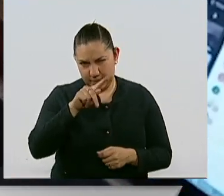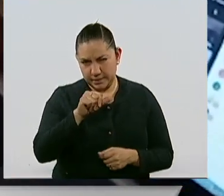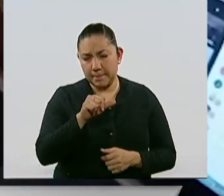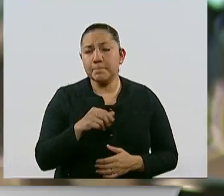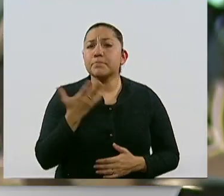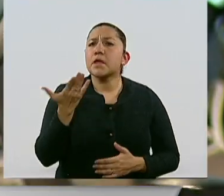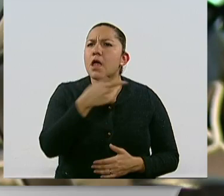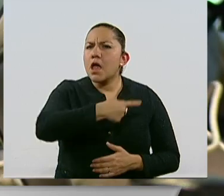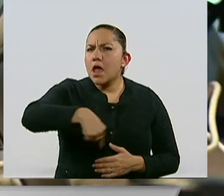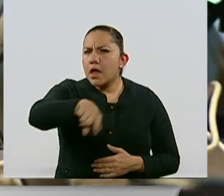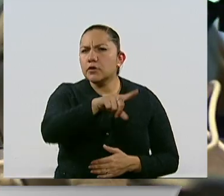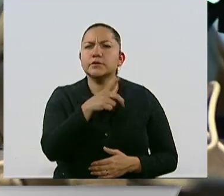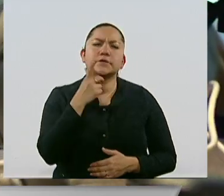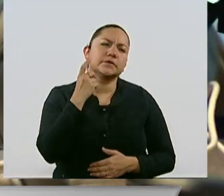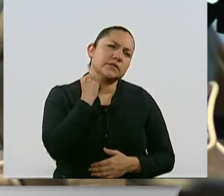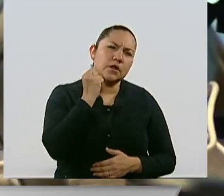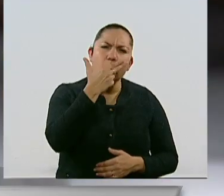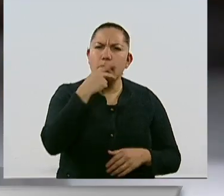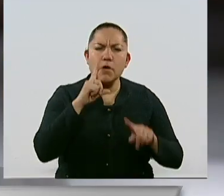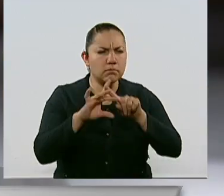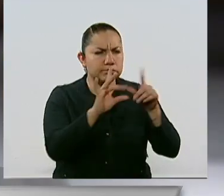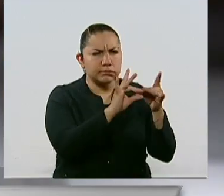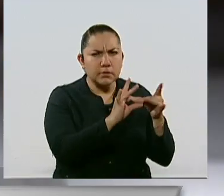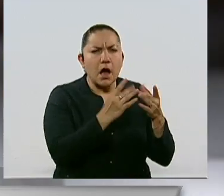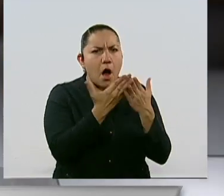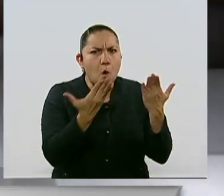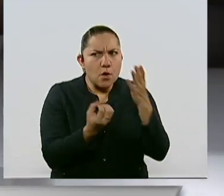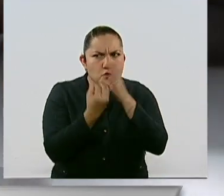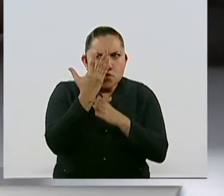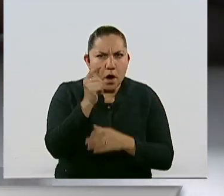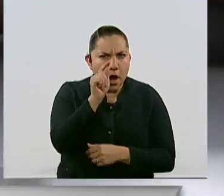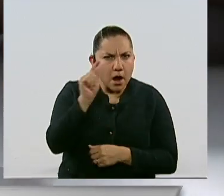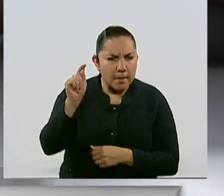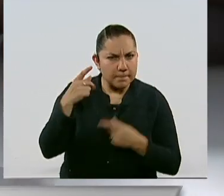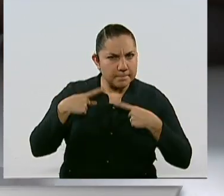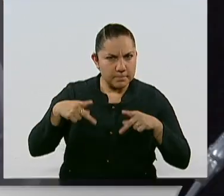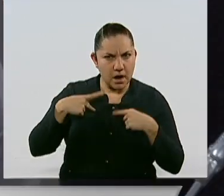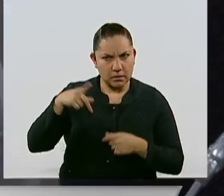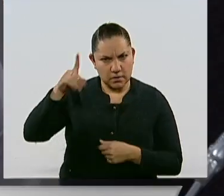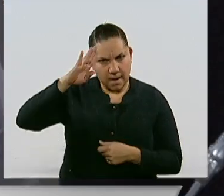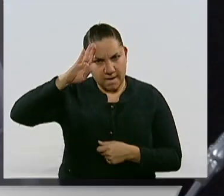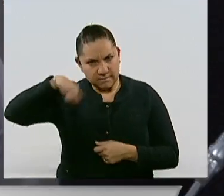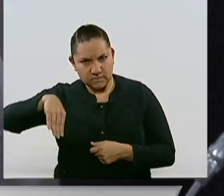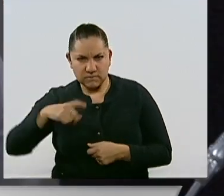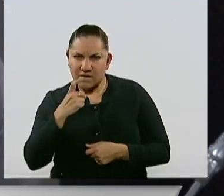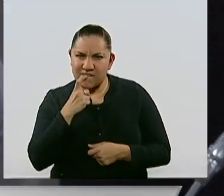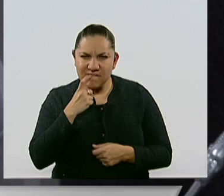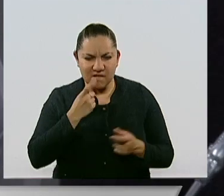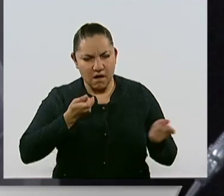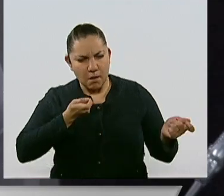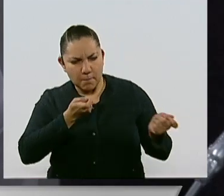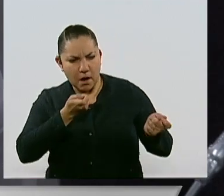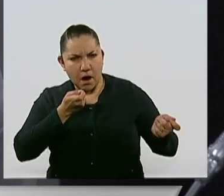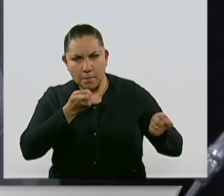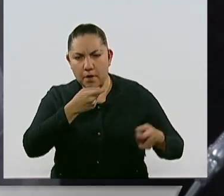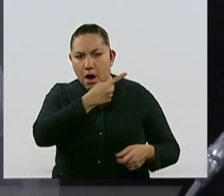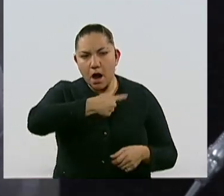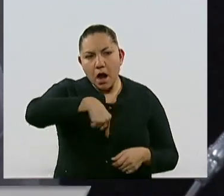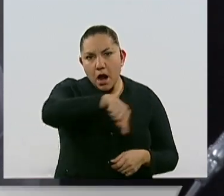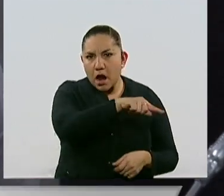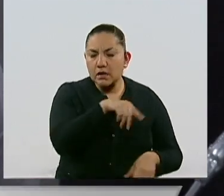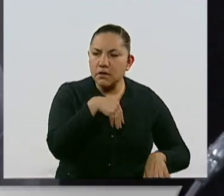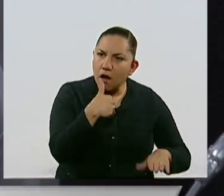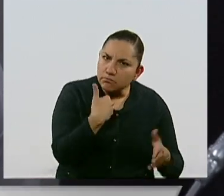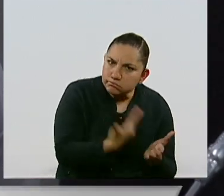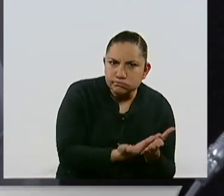nuevas tácticas utilizadas por los delincuentes para atraer a sus víctimas. Las estrategias para enganchar a